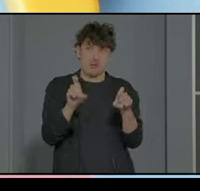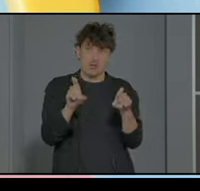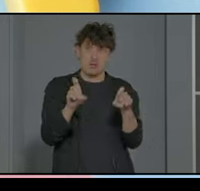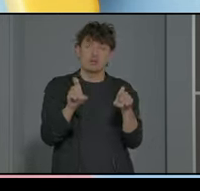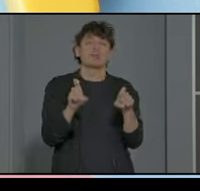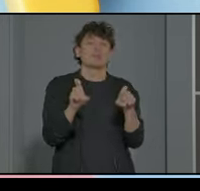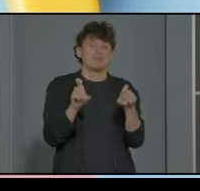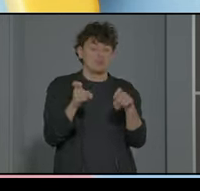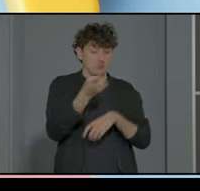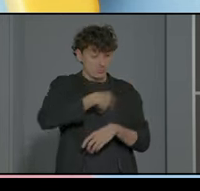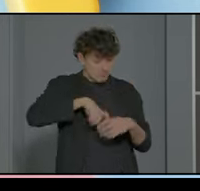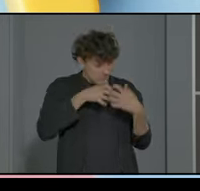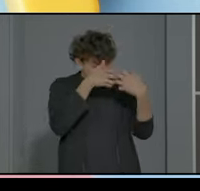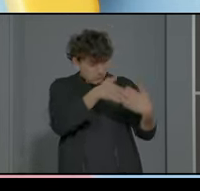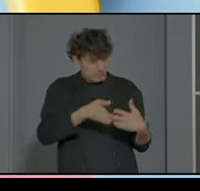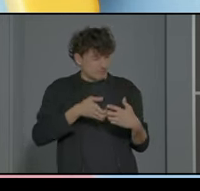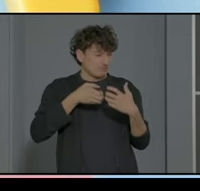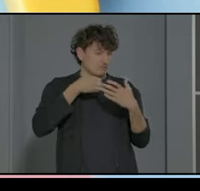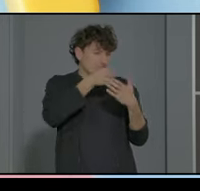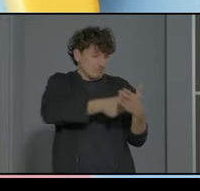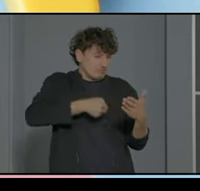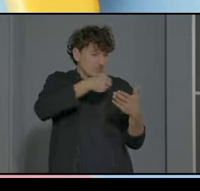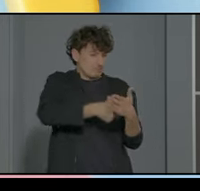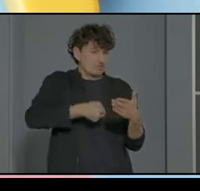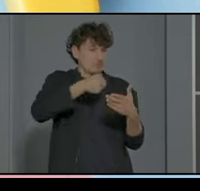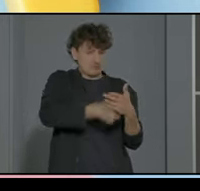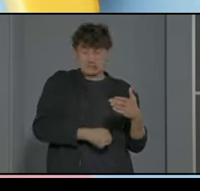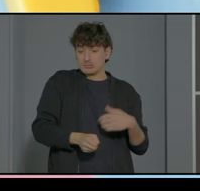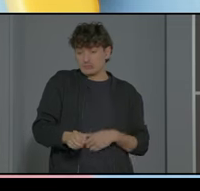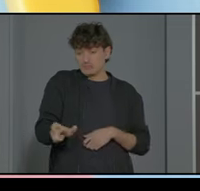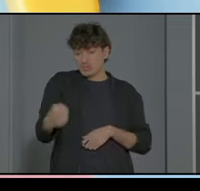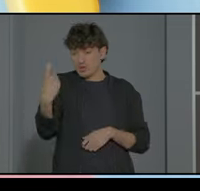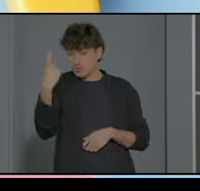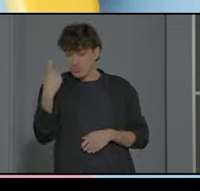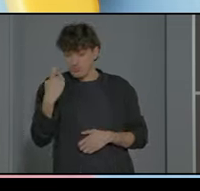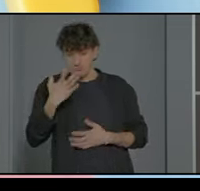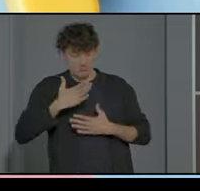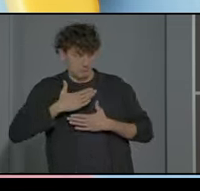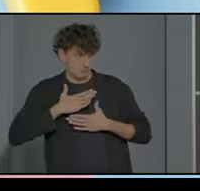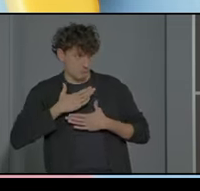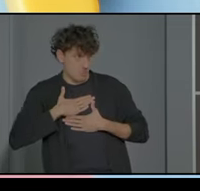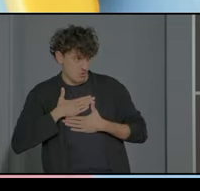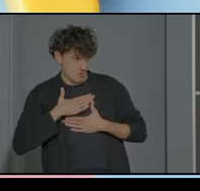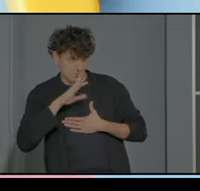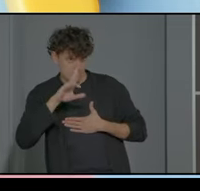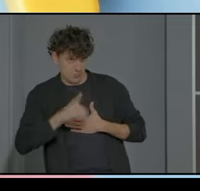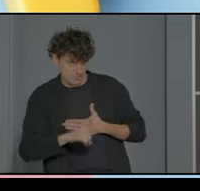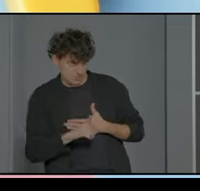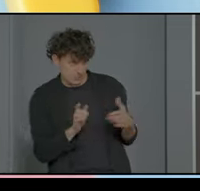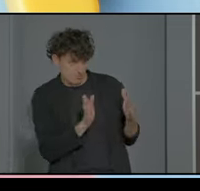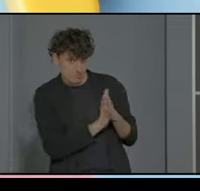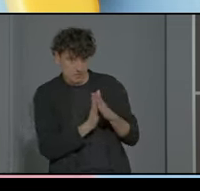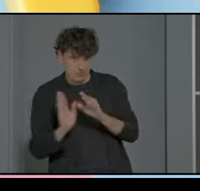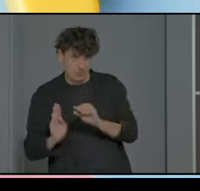tenemos que nosotros luchar también desde el principio oye este alumno no es mío porque yo sea el tutor de la aula TEA ni es de mi compañera que es la